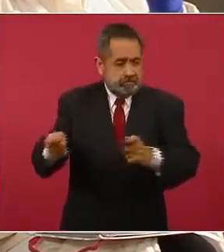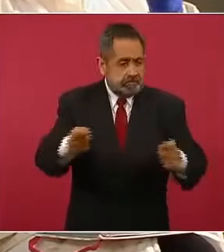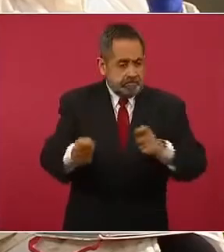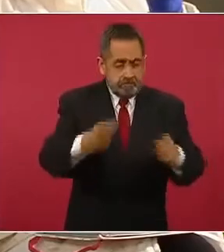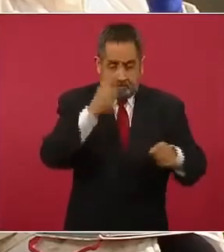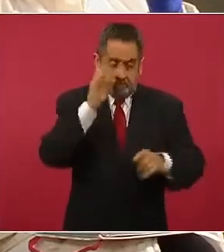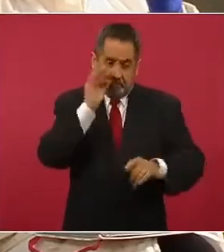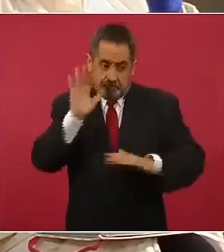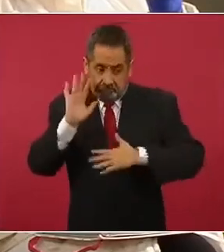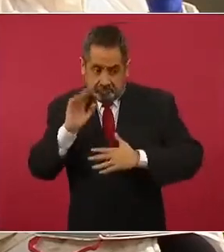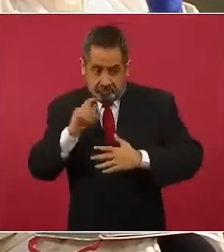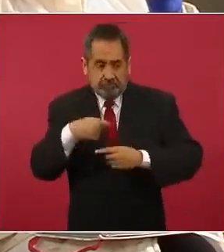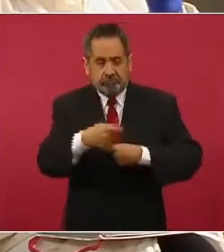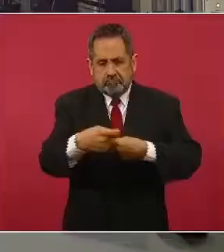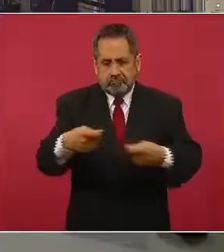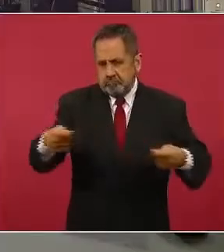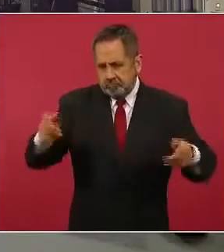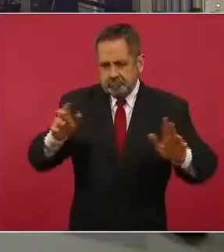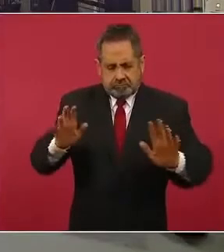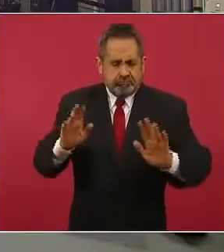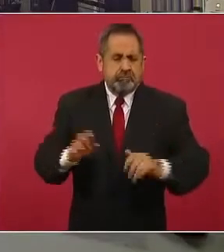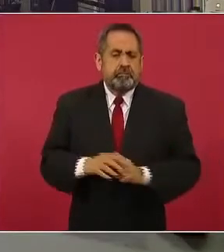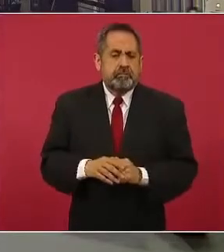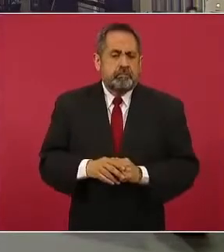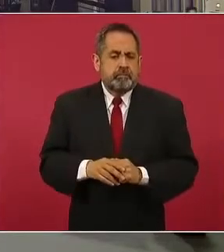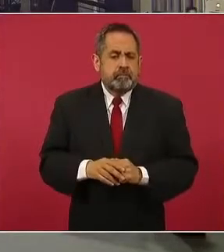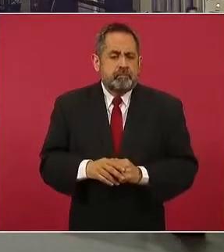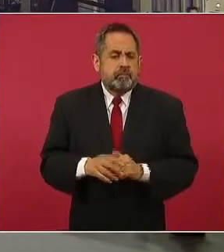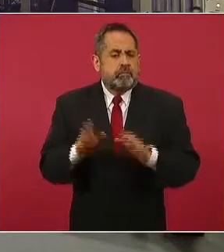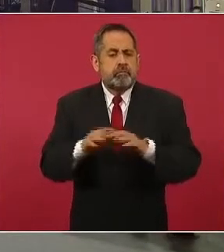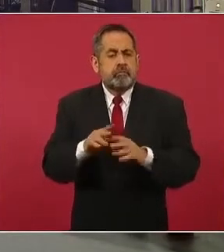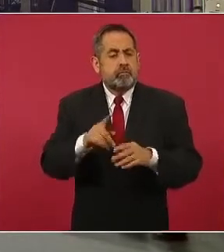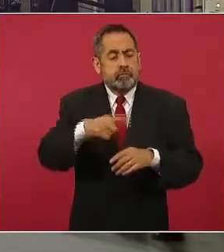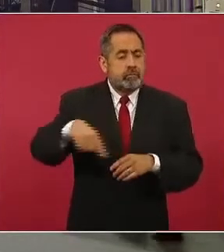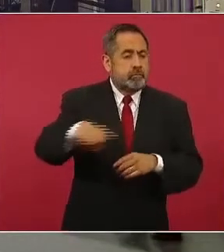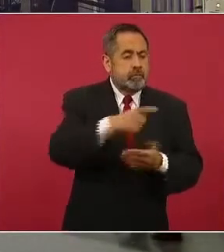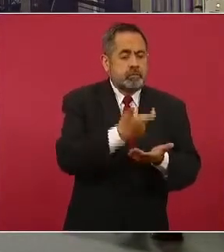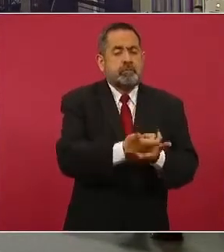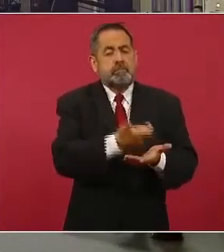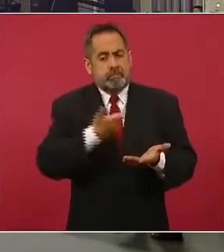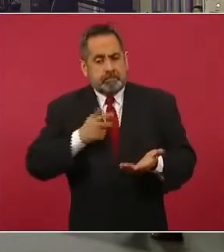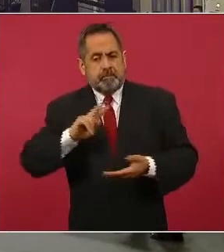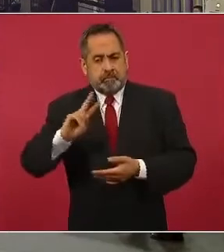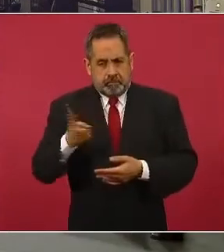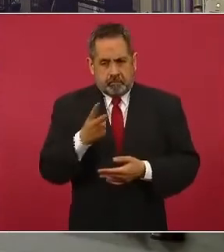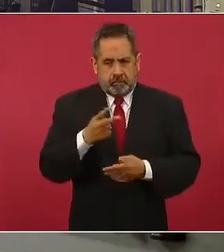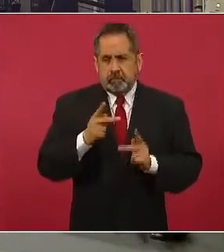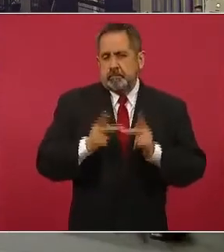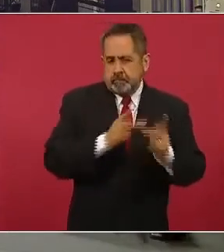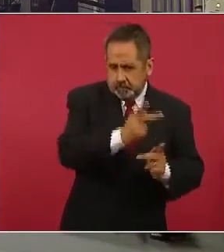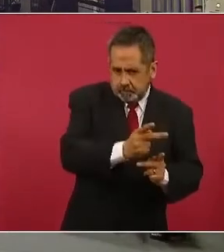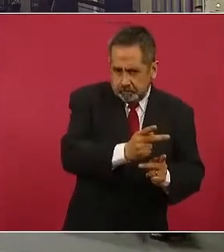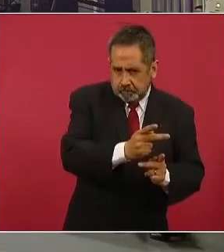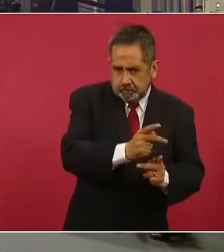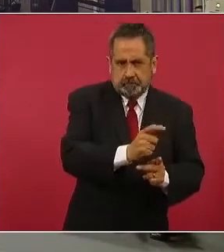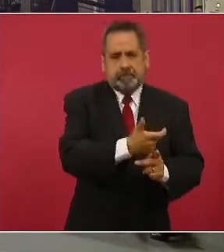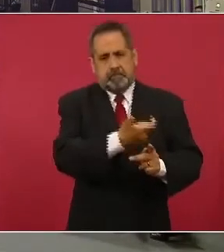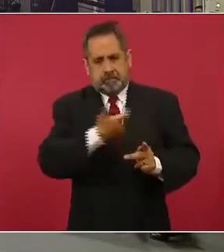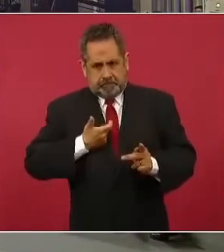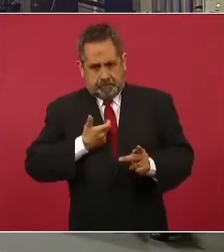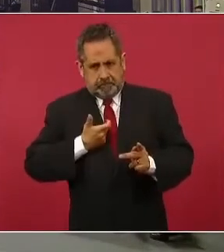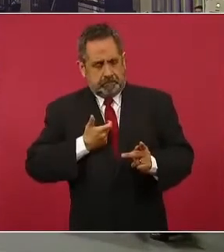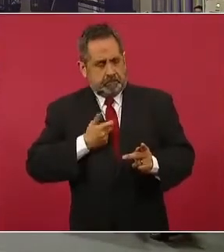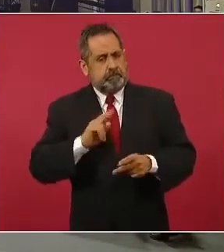tipos y modalidades que hay. ¿Cómo va el tema de los pagos, presidente? ¿Cuántos se han pagado? ¿Cómo va el avance de estos pagos?